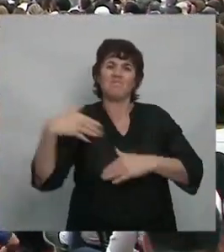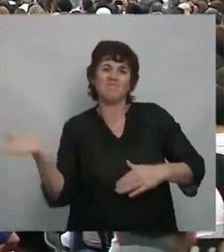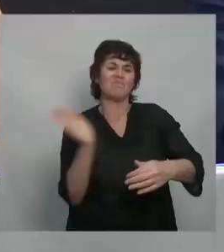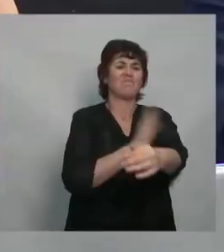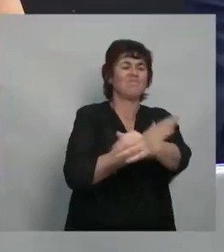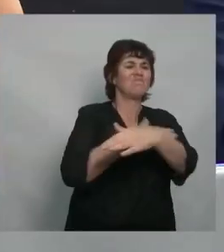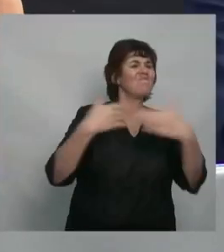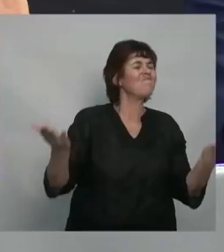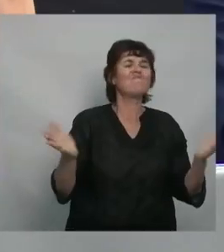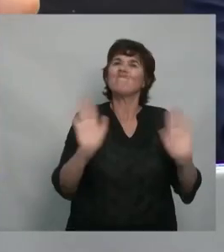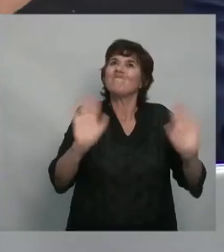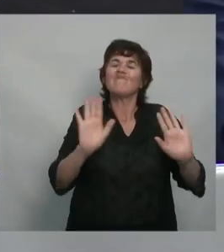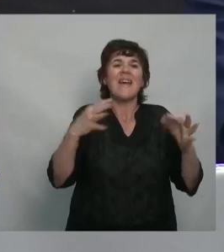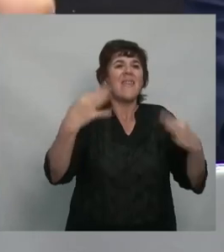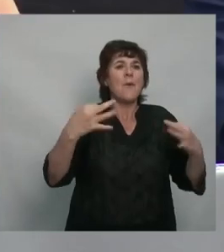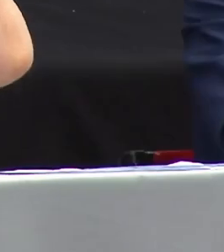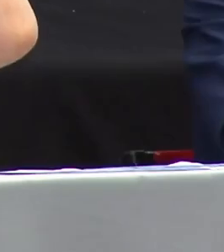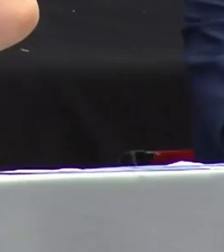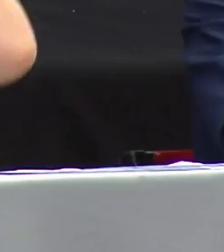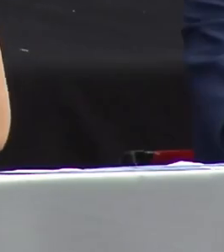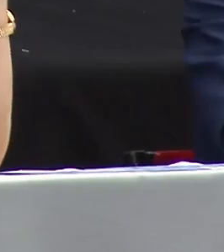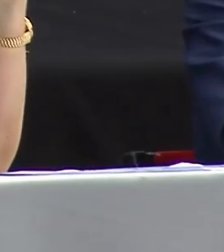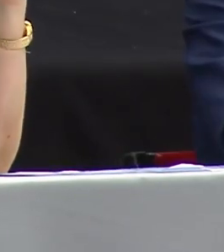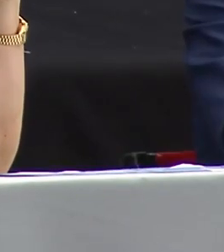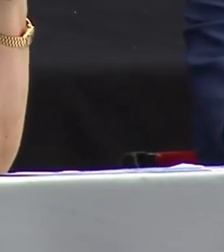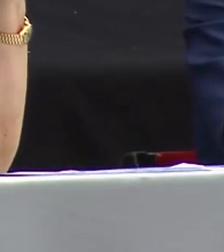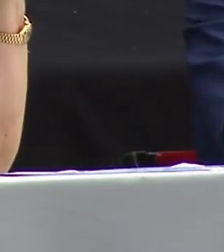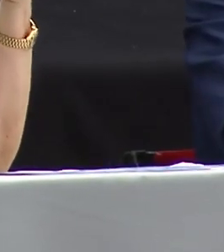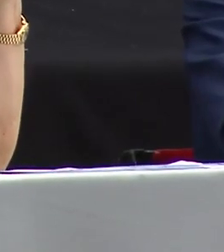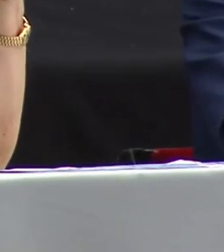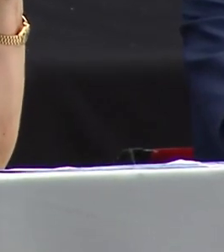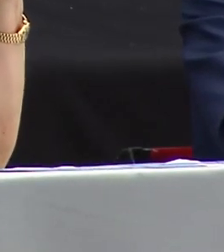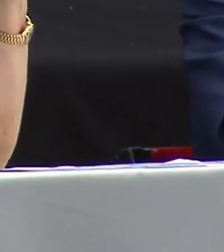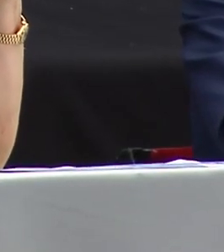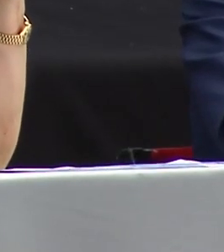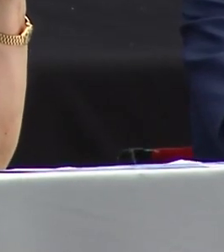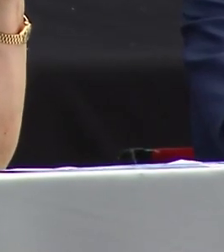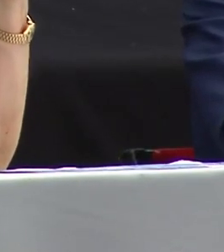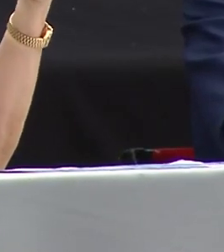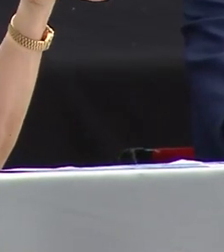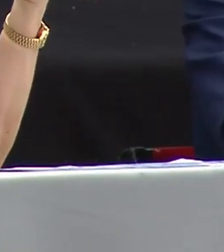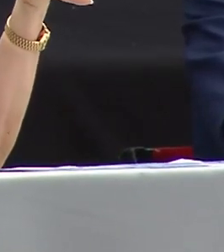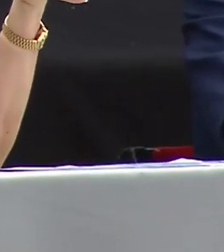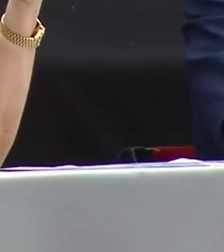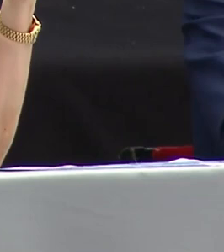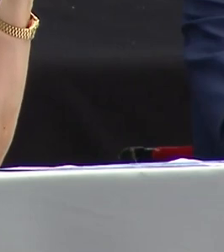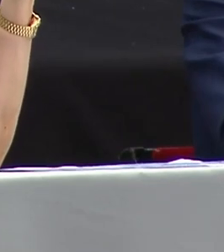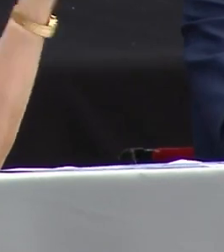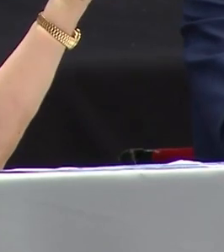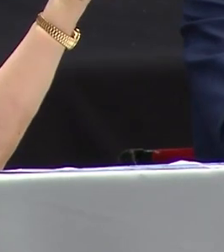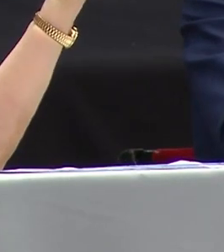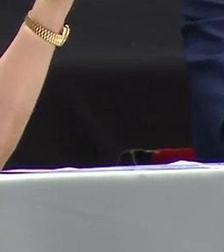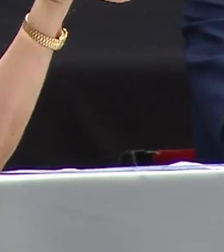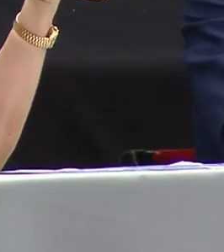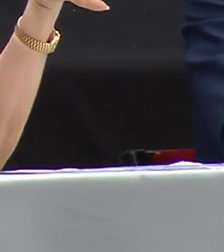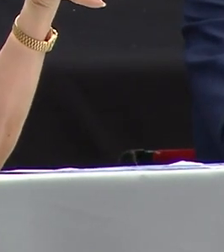concebir y acuñar una nueva categoría. Por ahí a algunos les parece que es